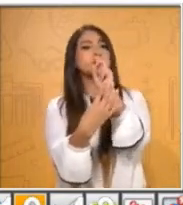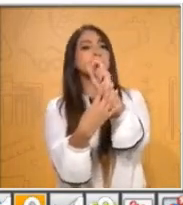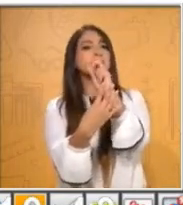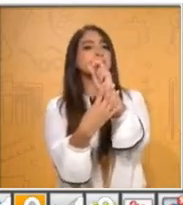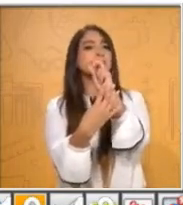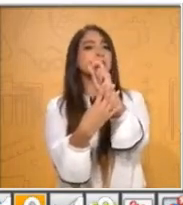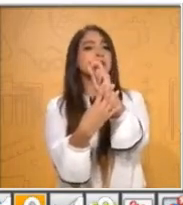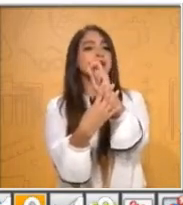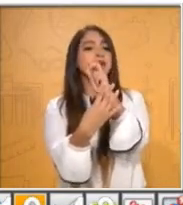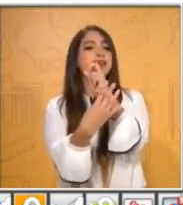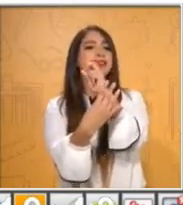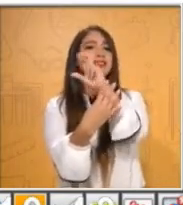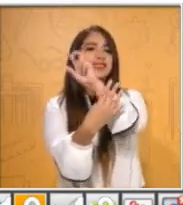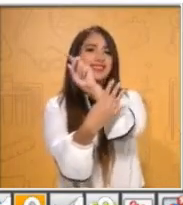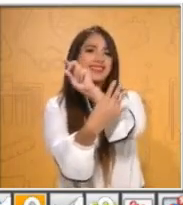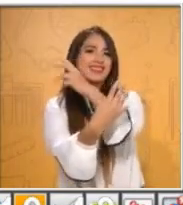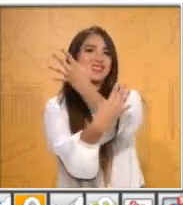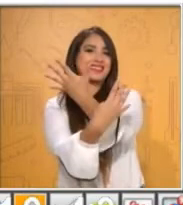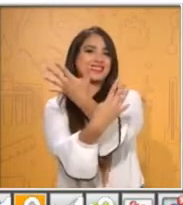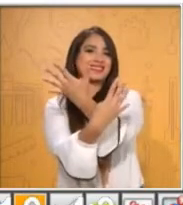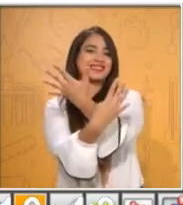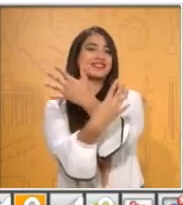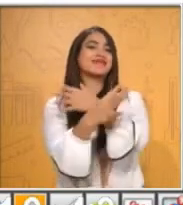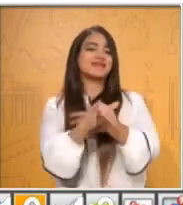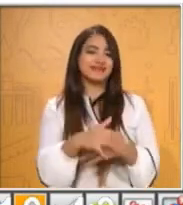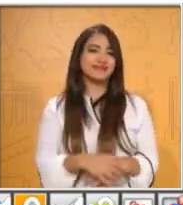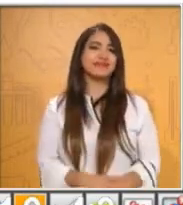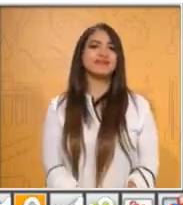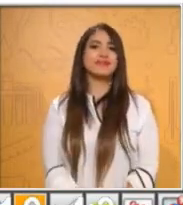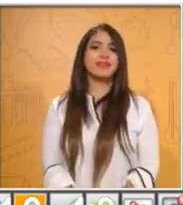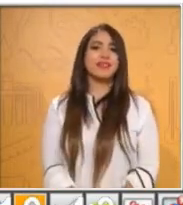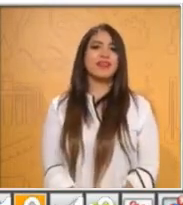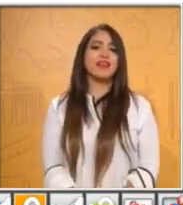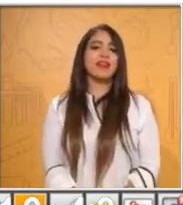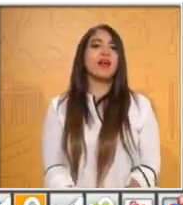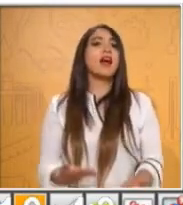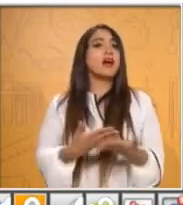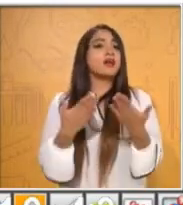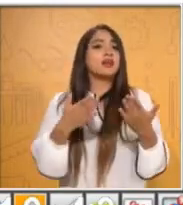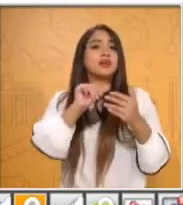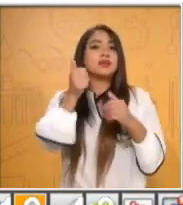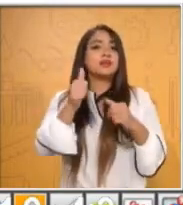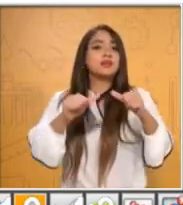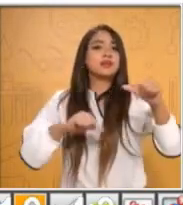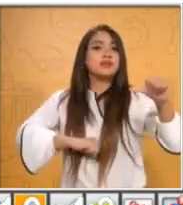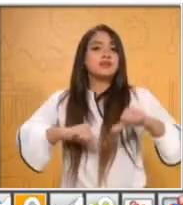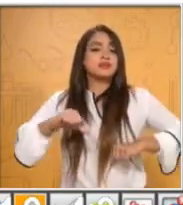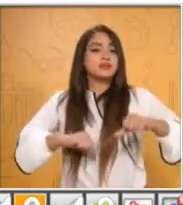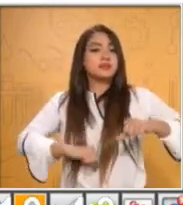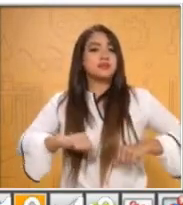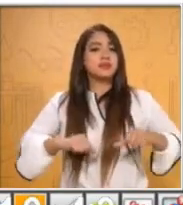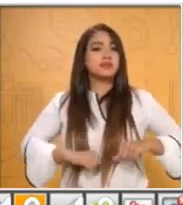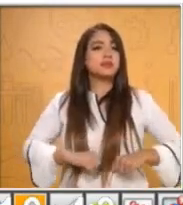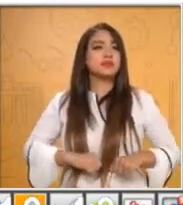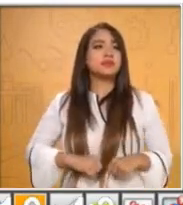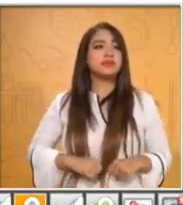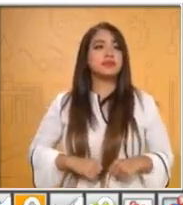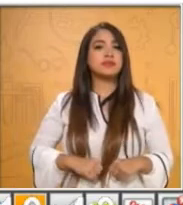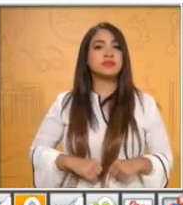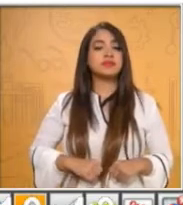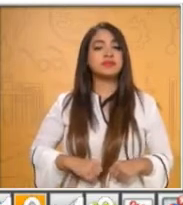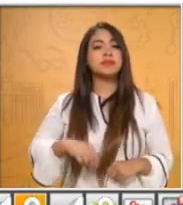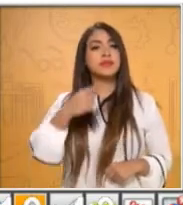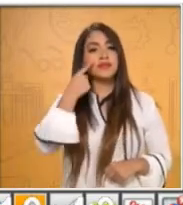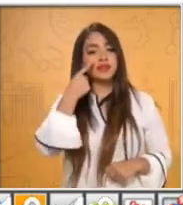el 35. Los siguientes dos ejercicios que son marcados como 6, antes, en medio y